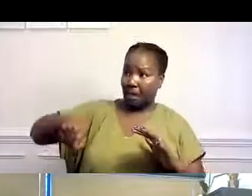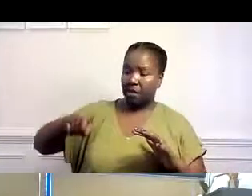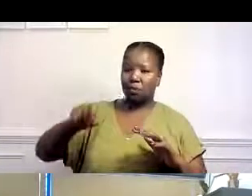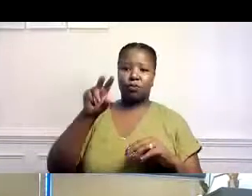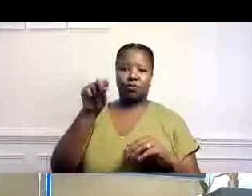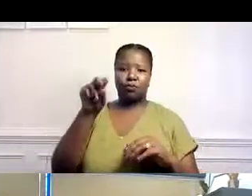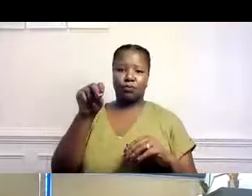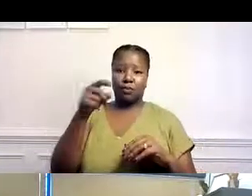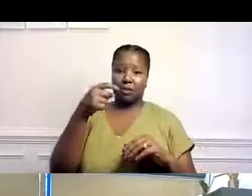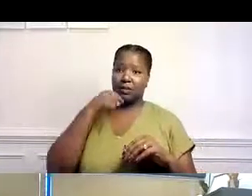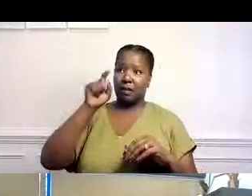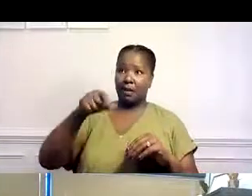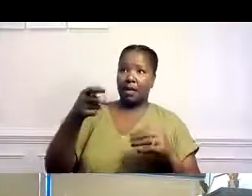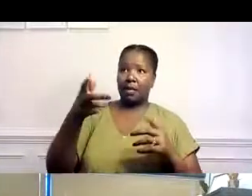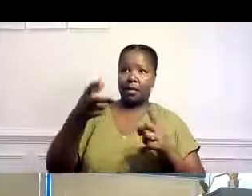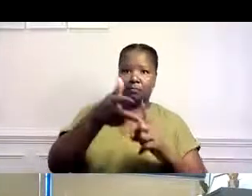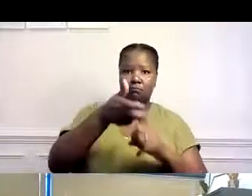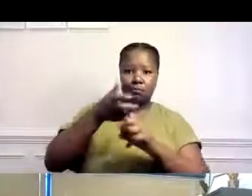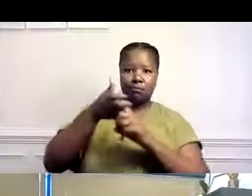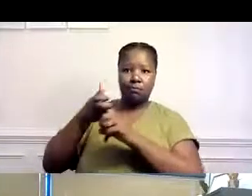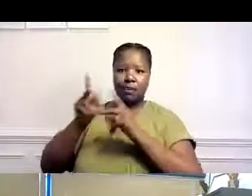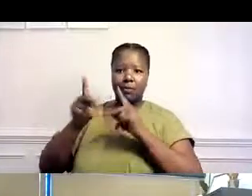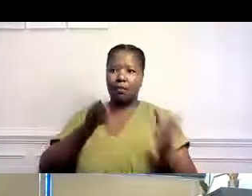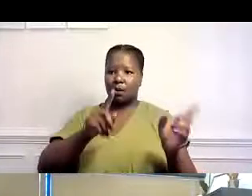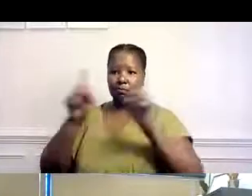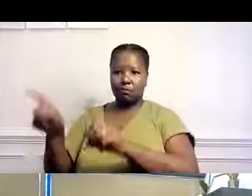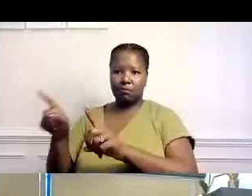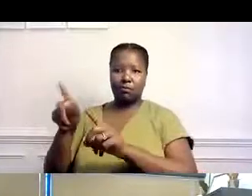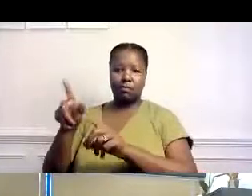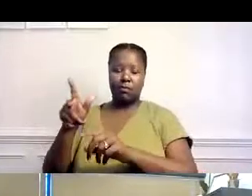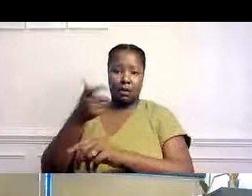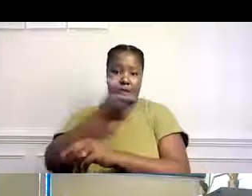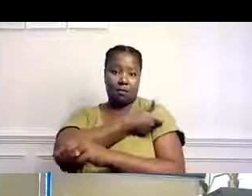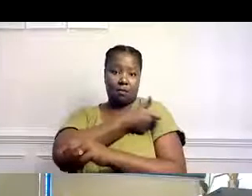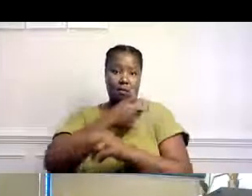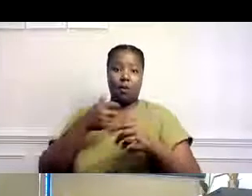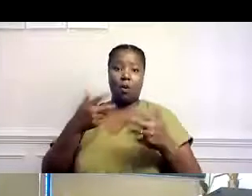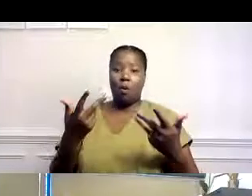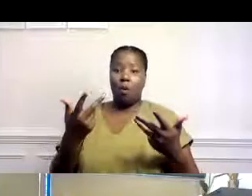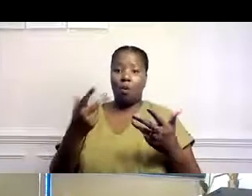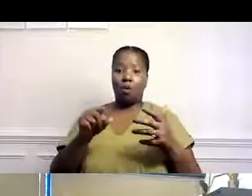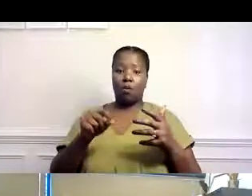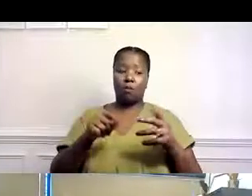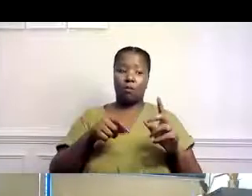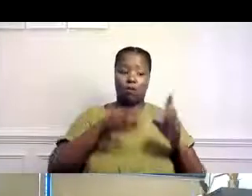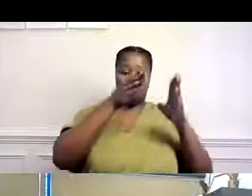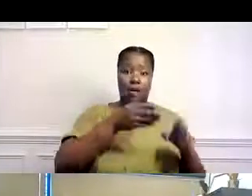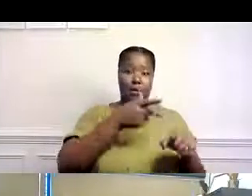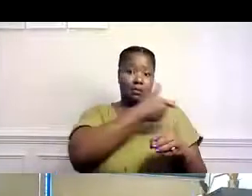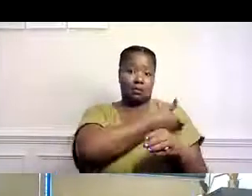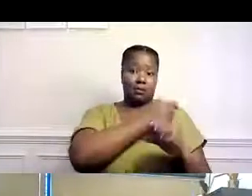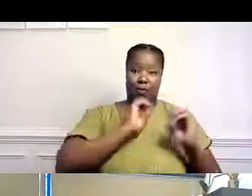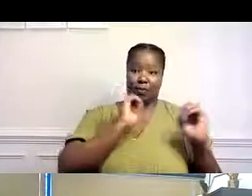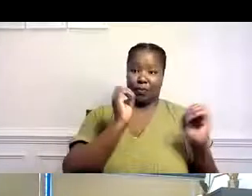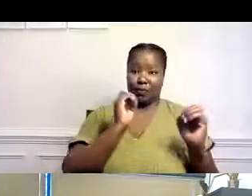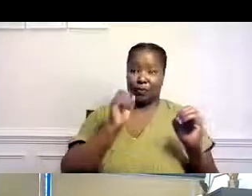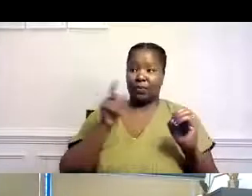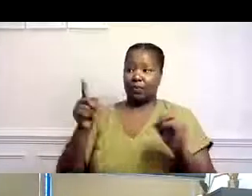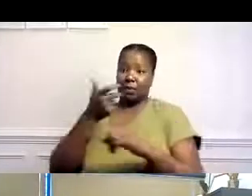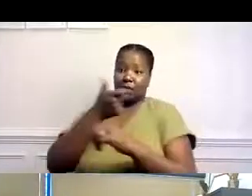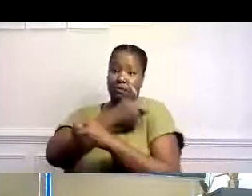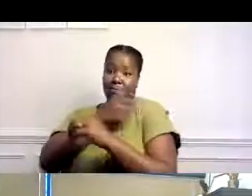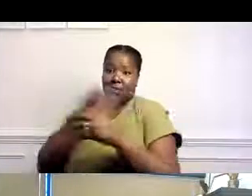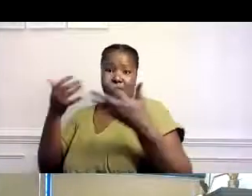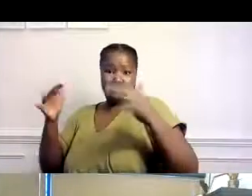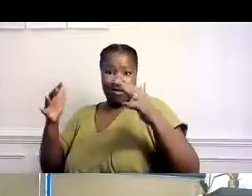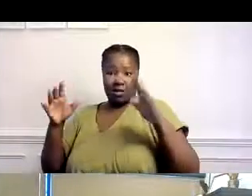conseguir la vacuna. Y de hecho, se ha hecho la pregunta si se pueden agrupar